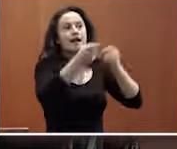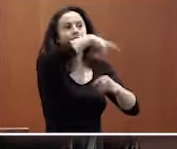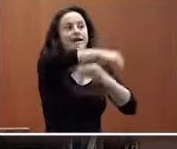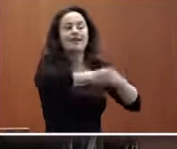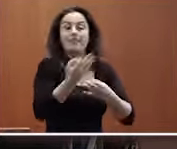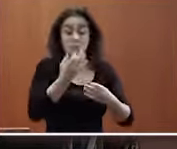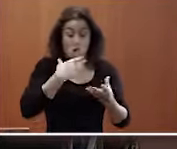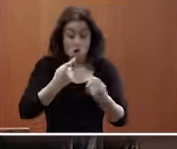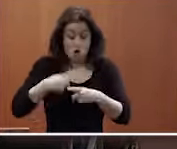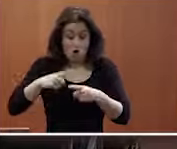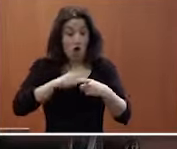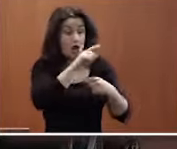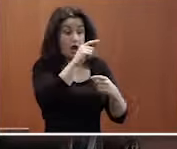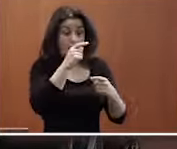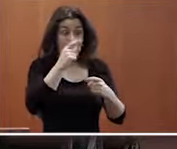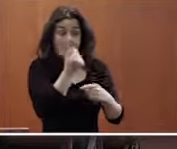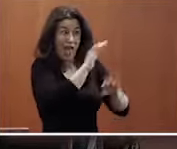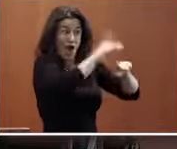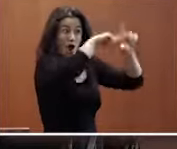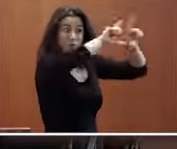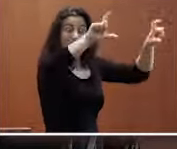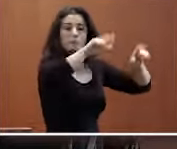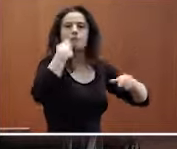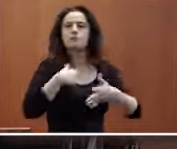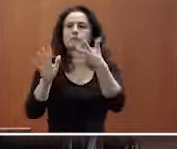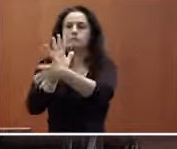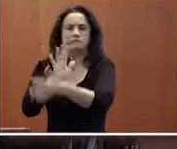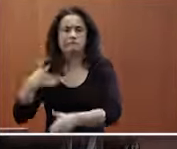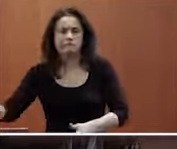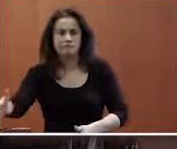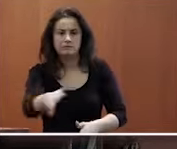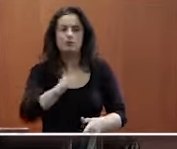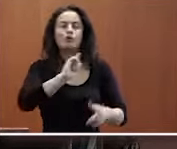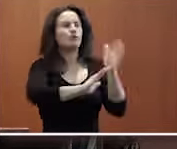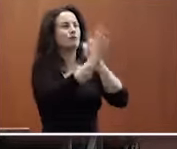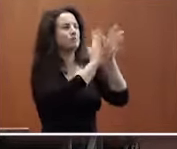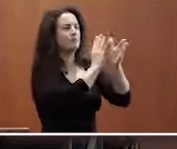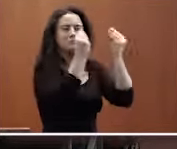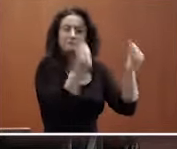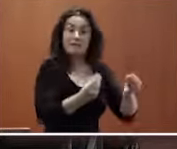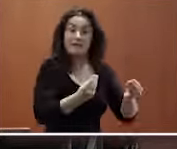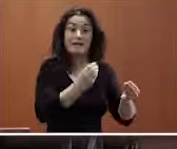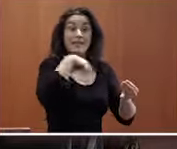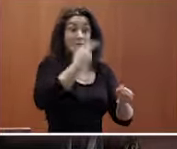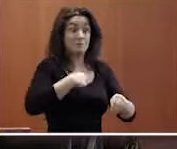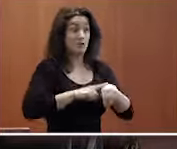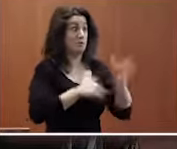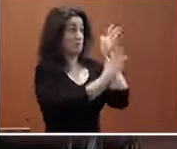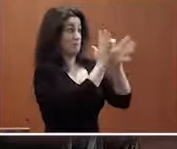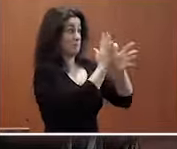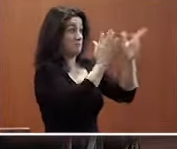hacemos cosas que tienen valor para la empresa pero no lo sabemos explicar tenemos que poder explicárselo y tienen que poder explicarlo ellos a su vez